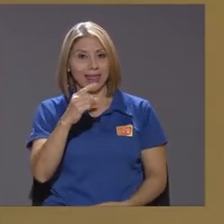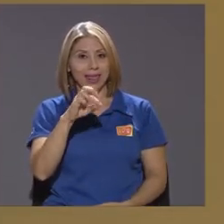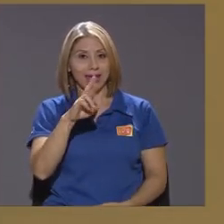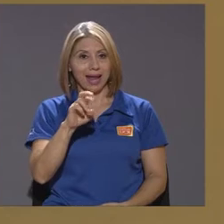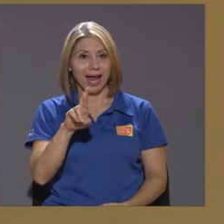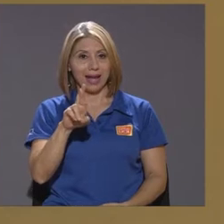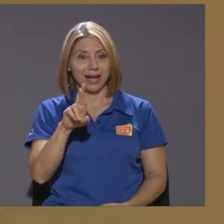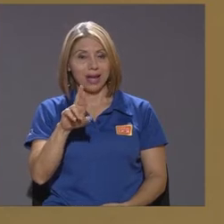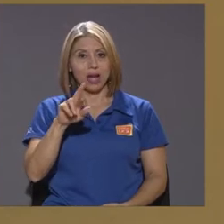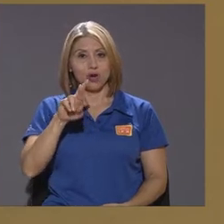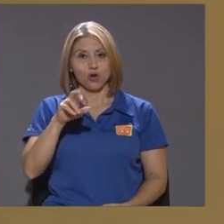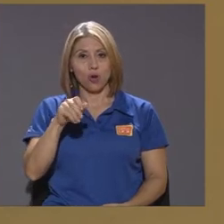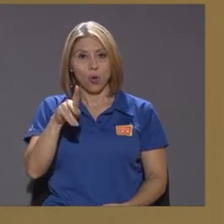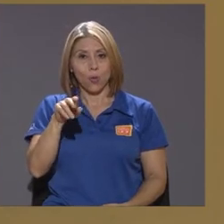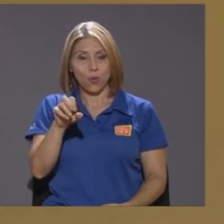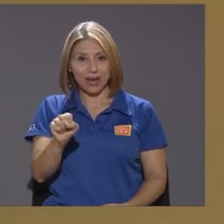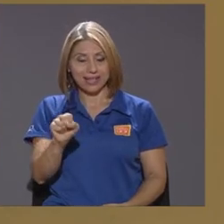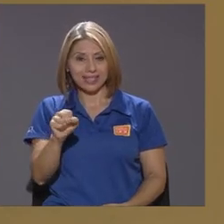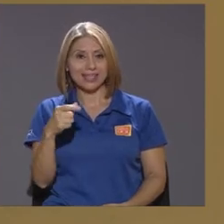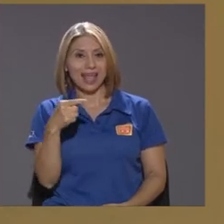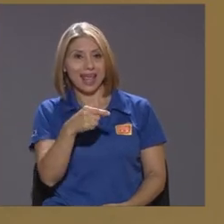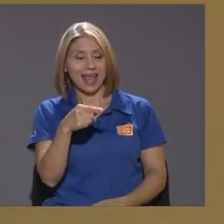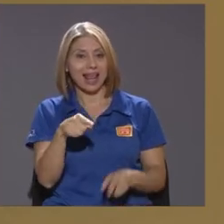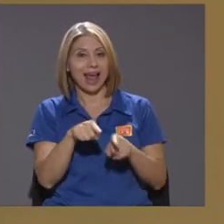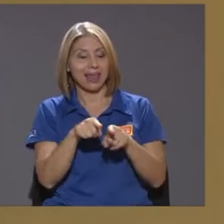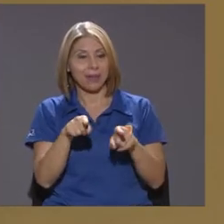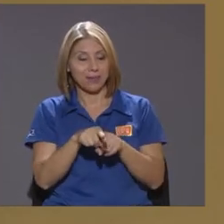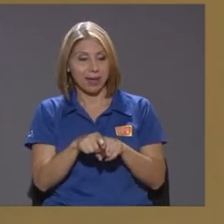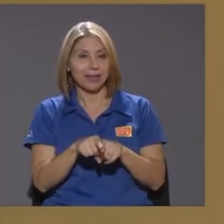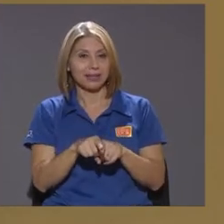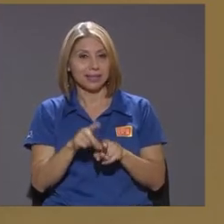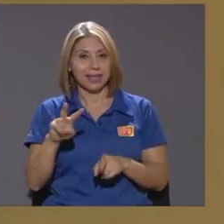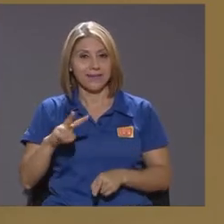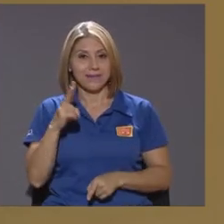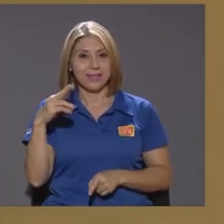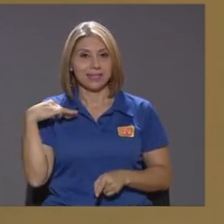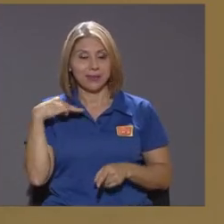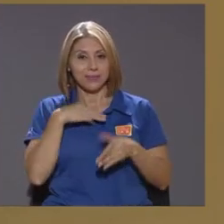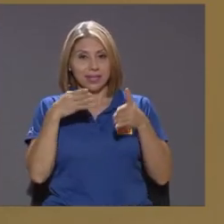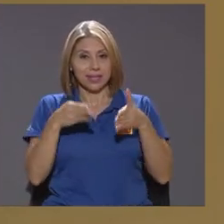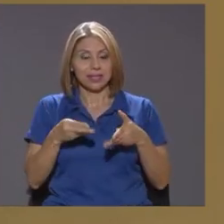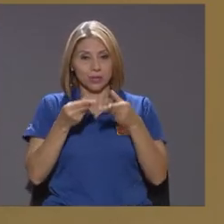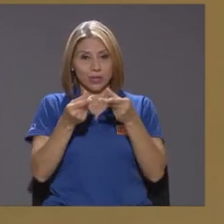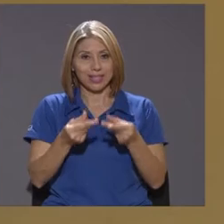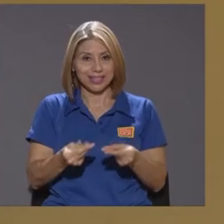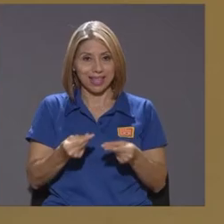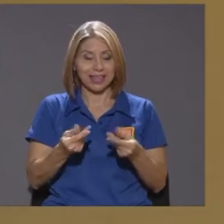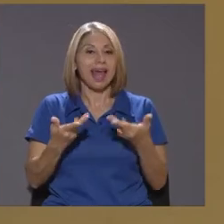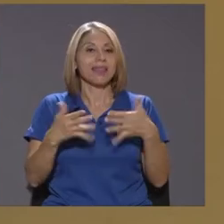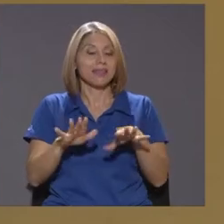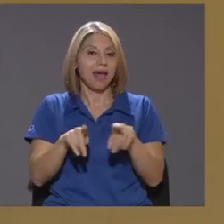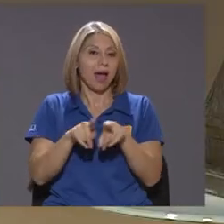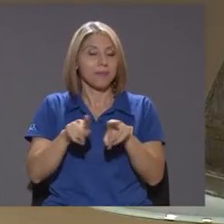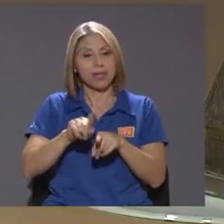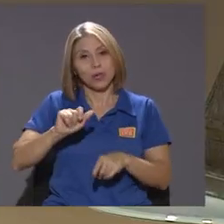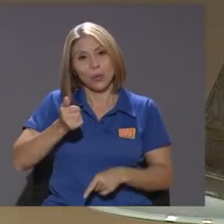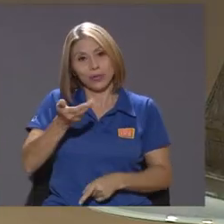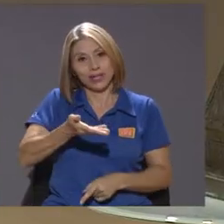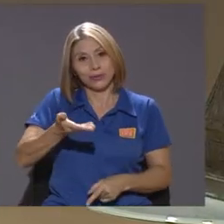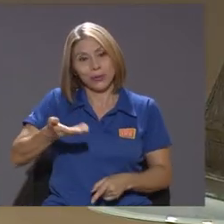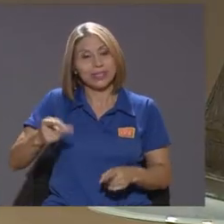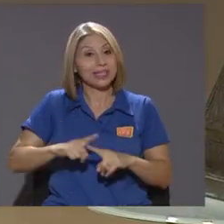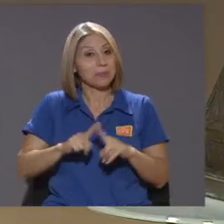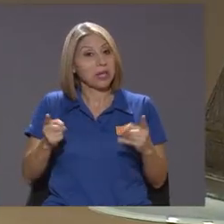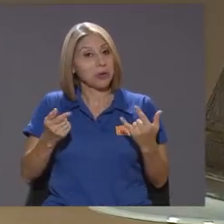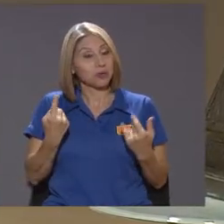viceministro de Hacienda ha tenido otras cosas pero vamos a